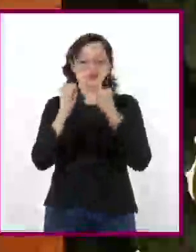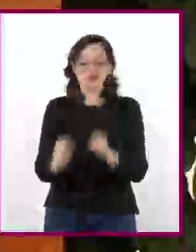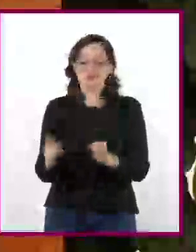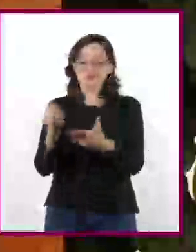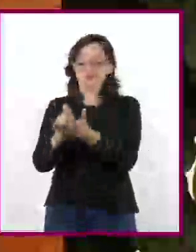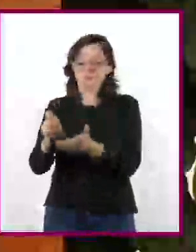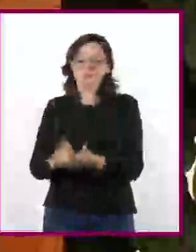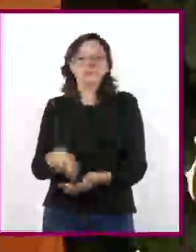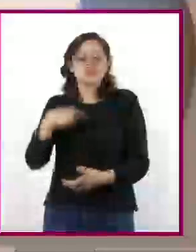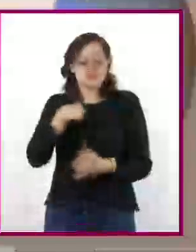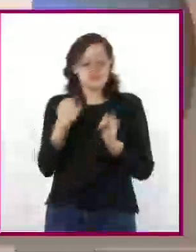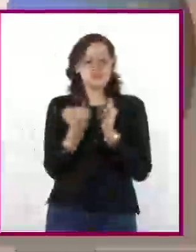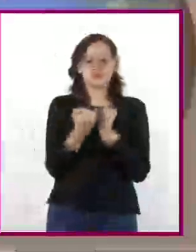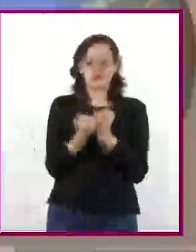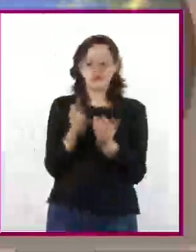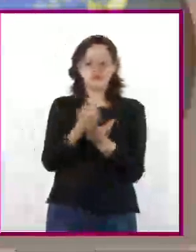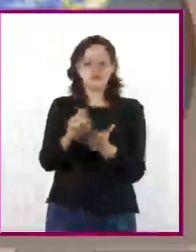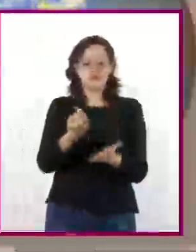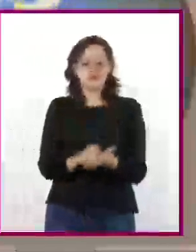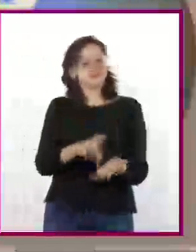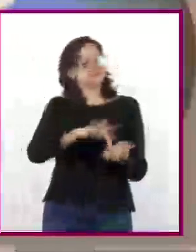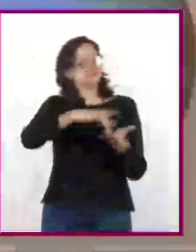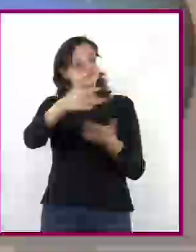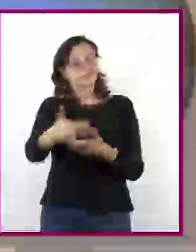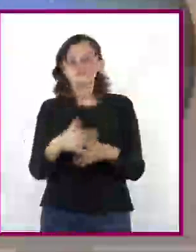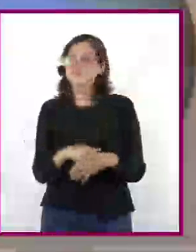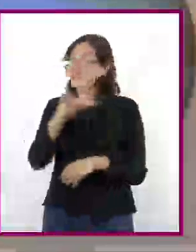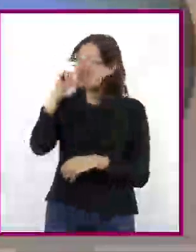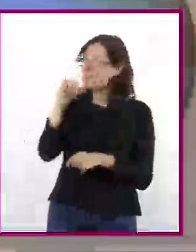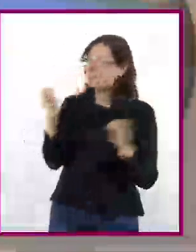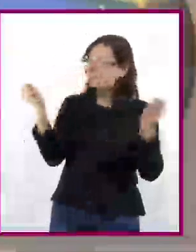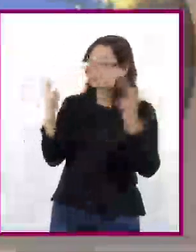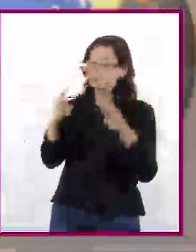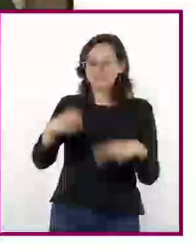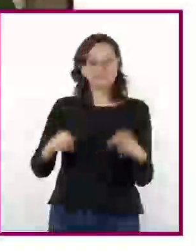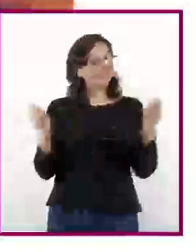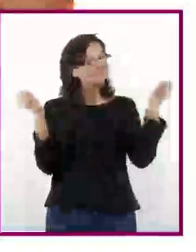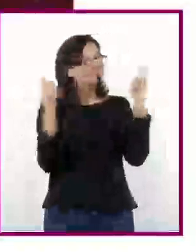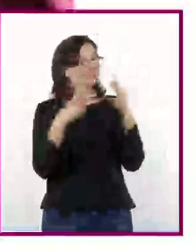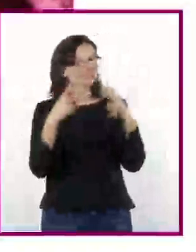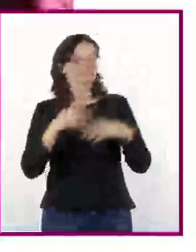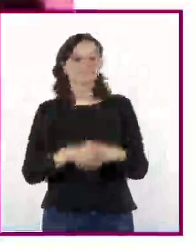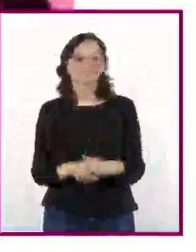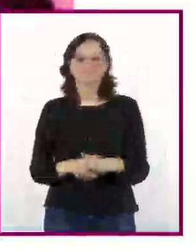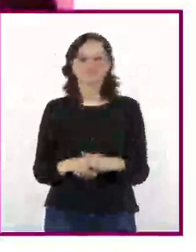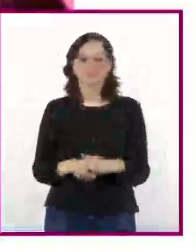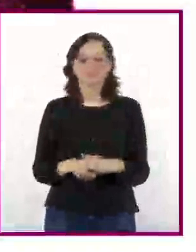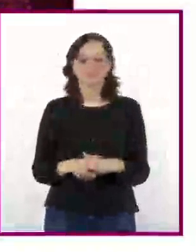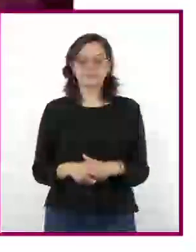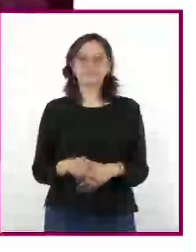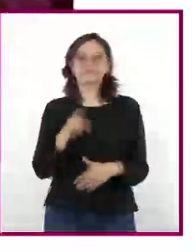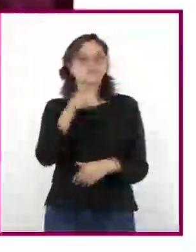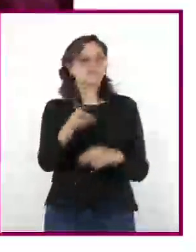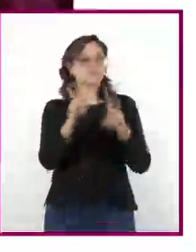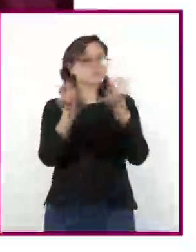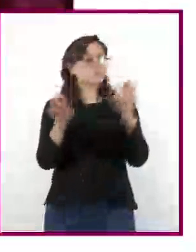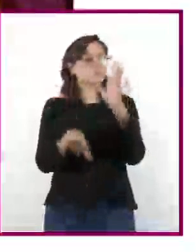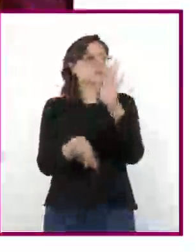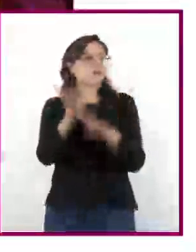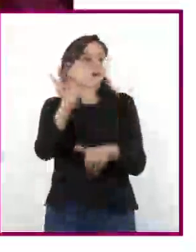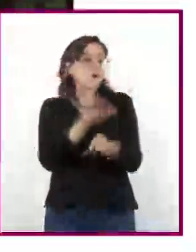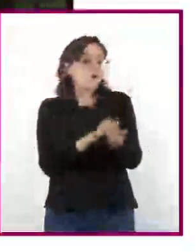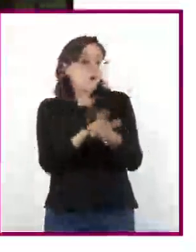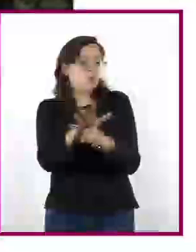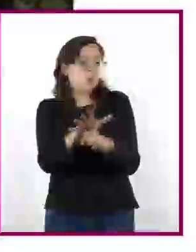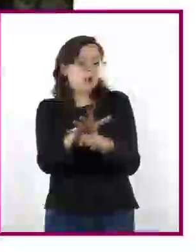Igual que yo, Trali. Gracias. De nada, Edmundo. Hasta luego. Hasta luego. ¿Y ustedes qué tema elegirán para su